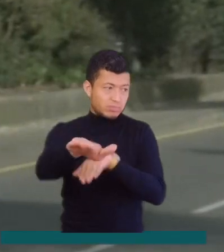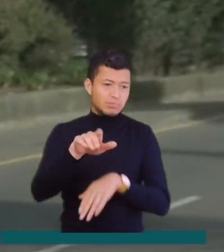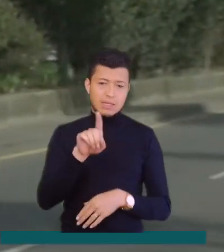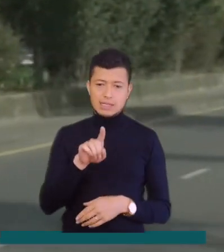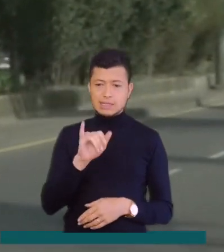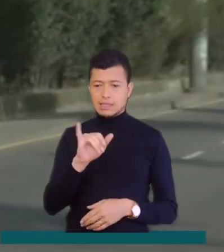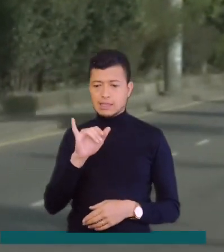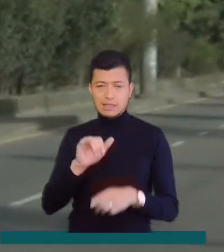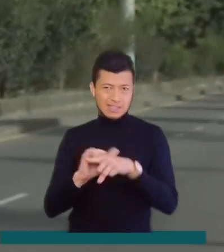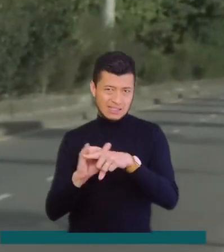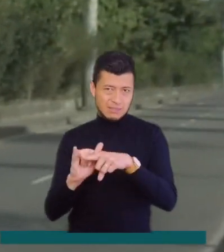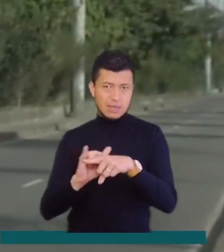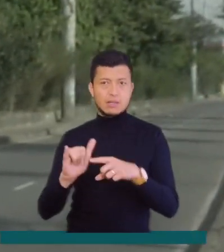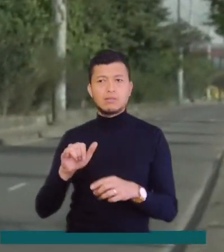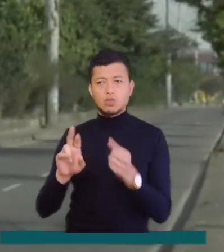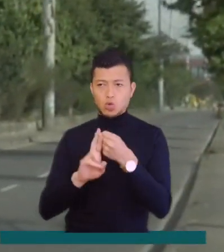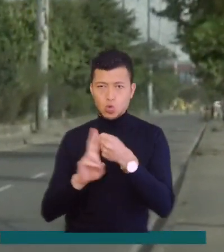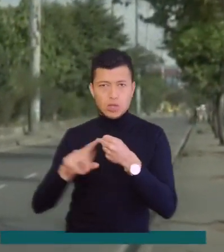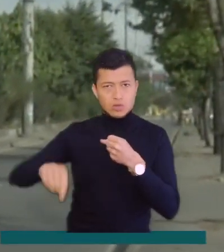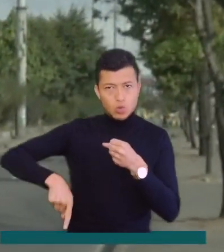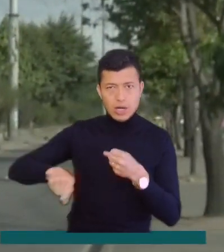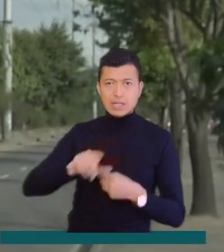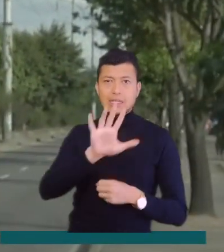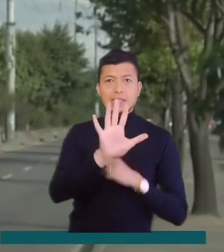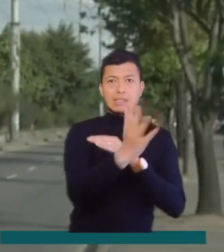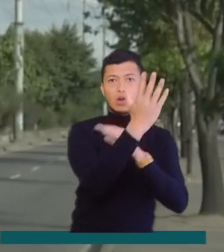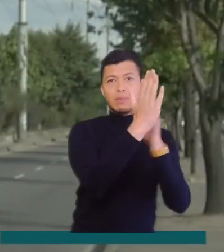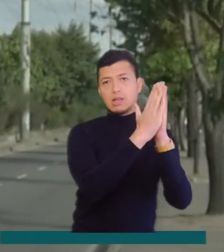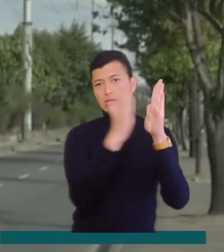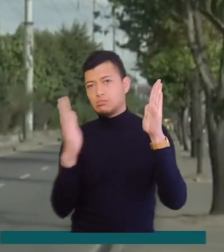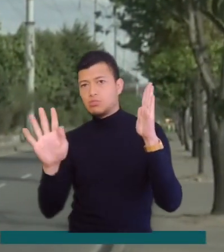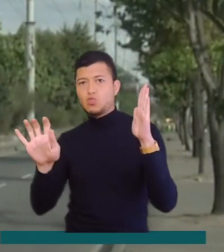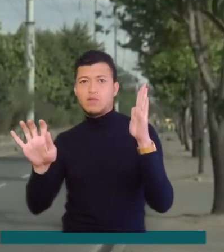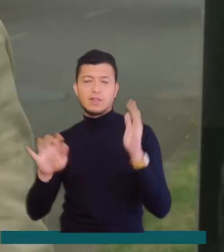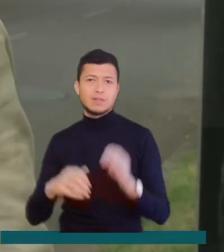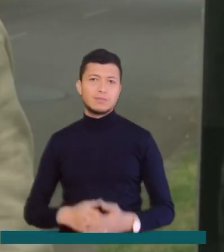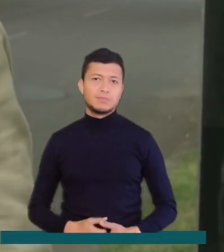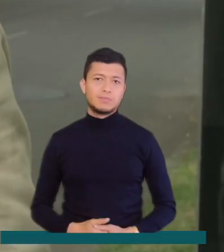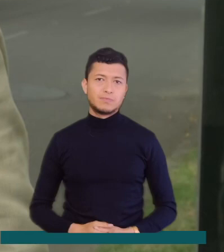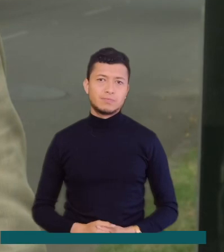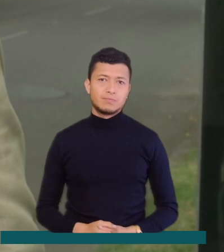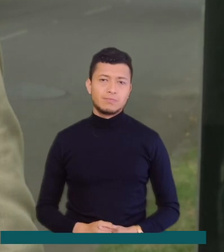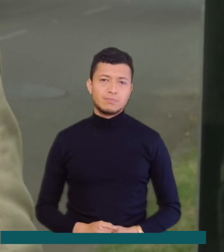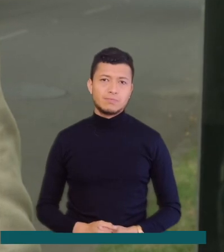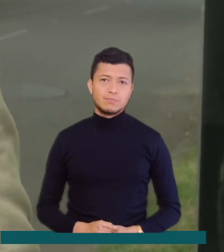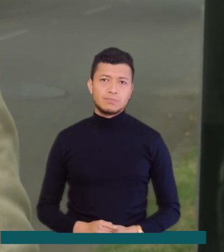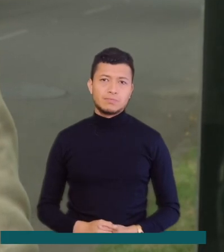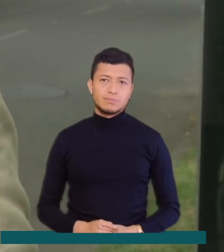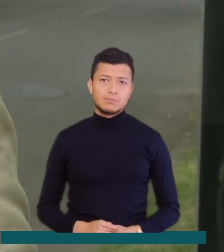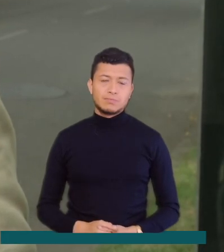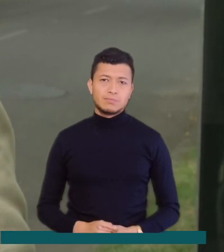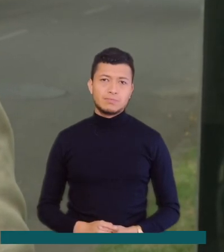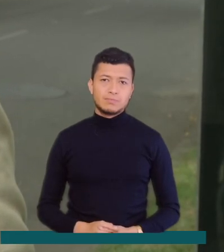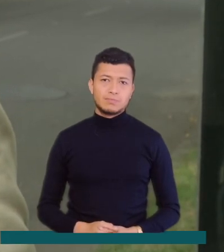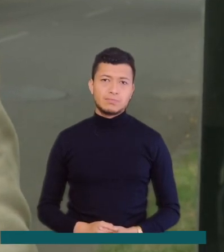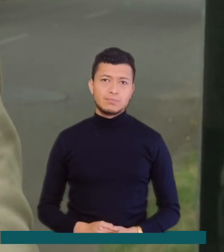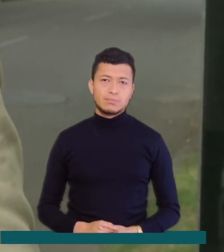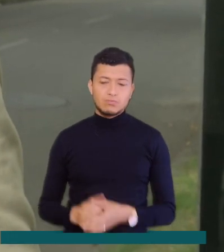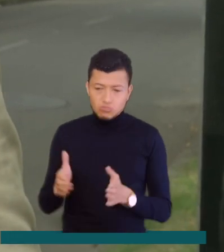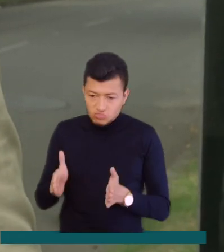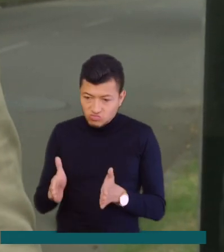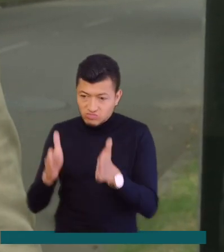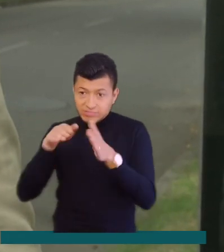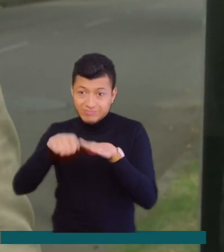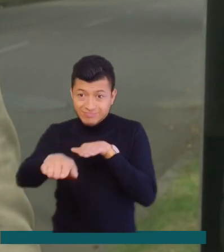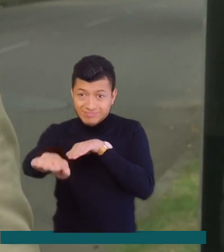y rutas escolares, desde las 5 hasta las 9 de la mañana. Deberían hacer un contraflujo más que poner